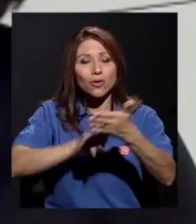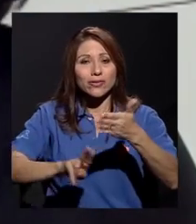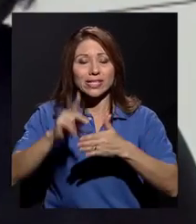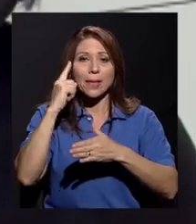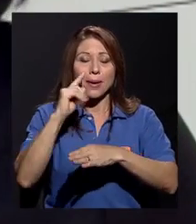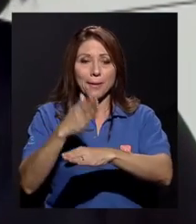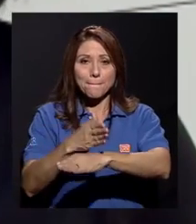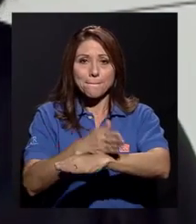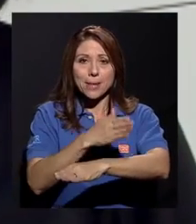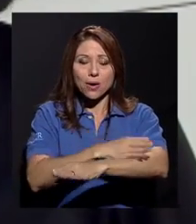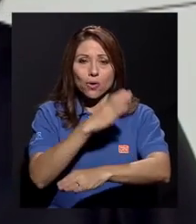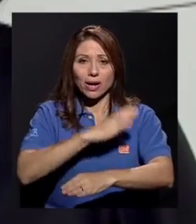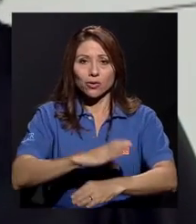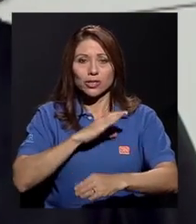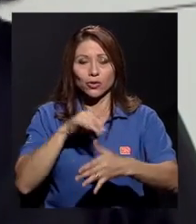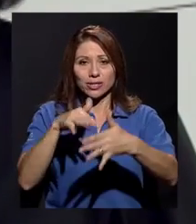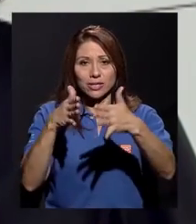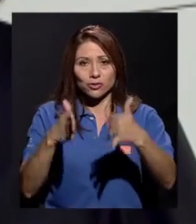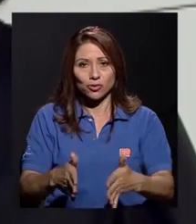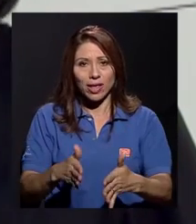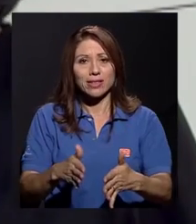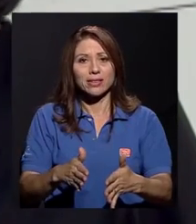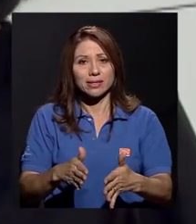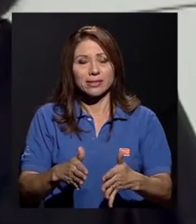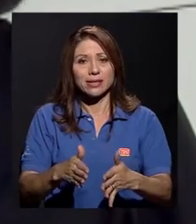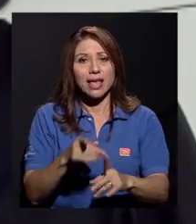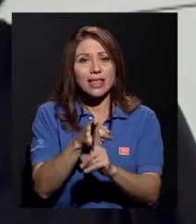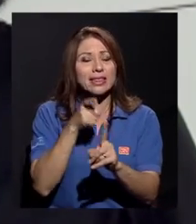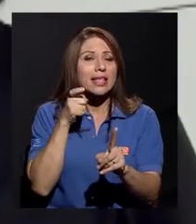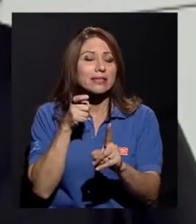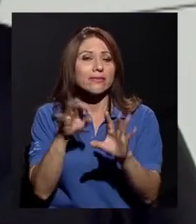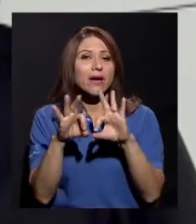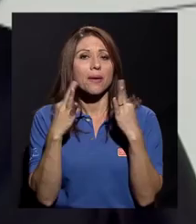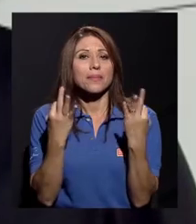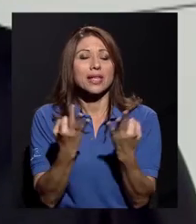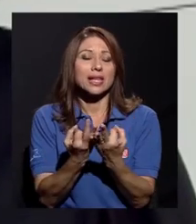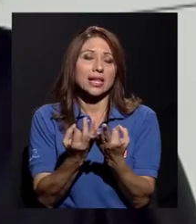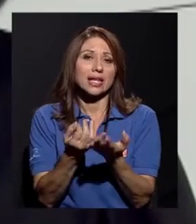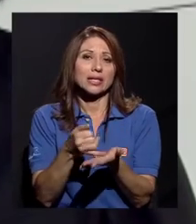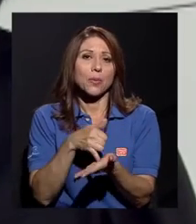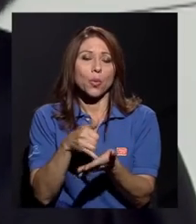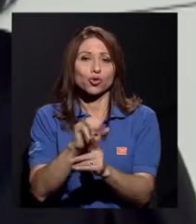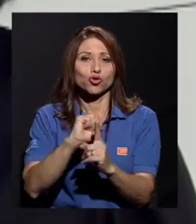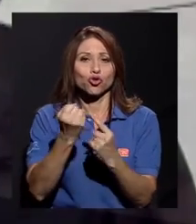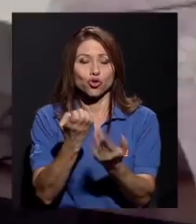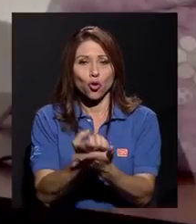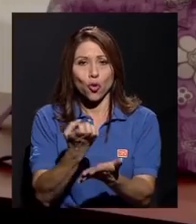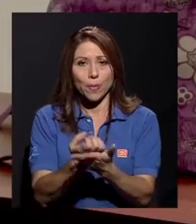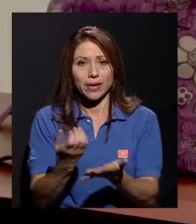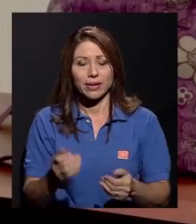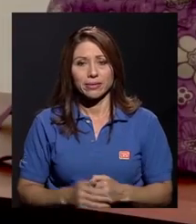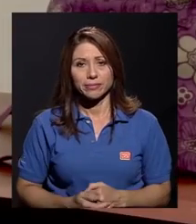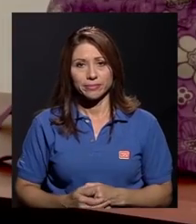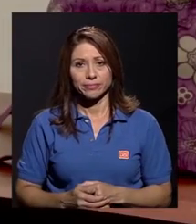mejora de las condiciones de los estudiantes que provienen de Núcleos Familiares en Vulnerabilidad Socioeconómica.